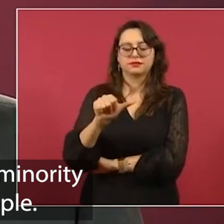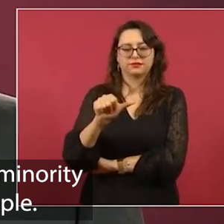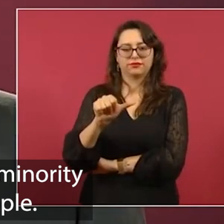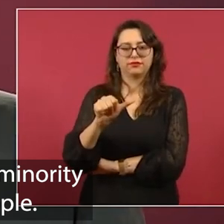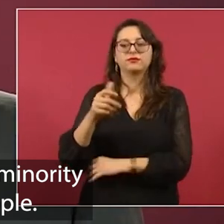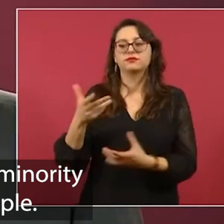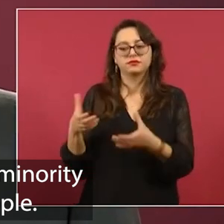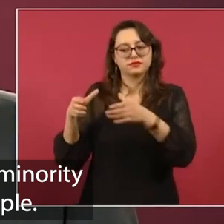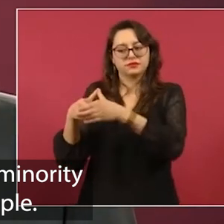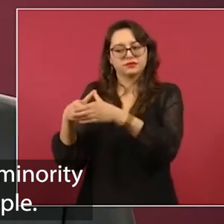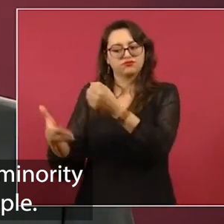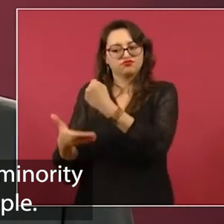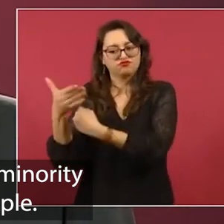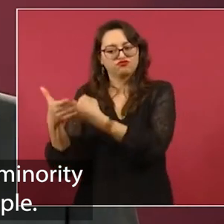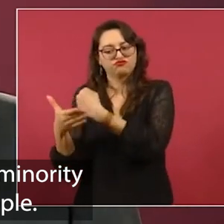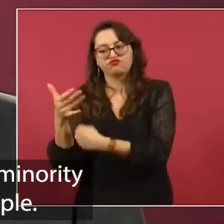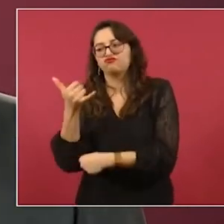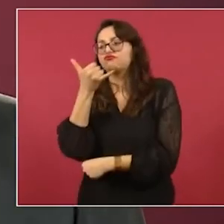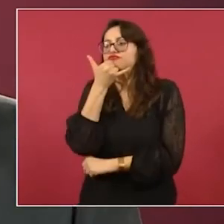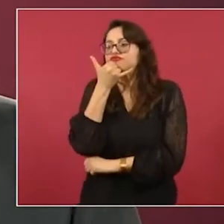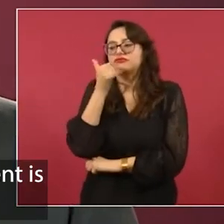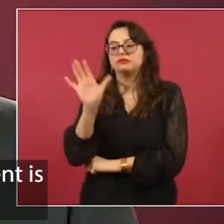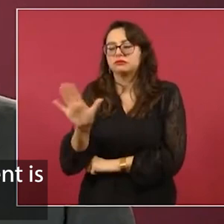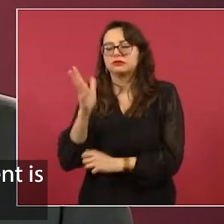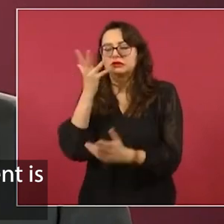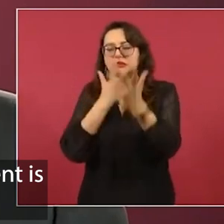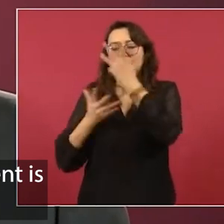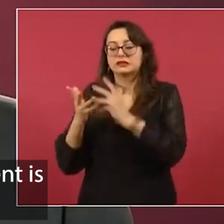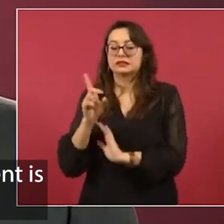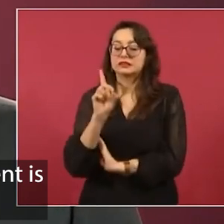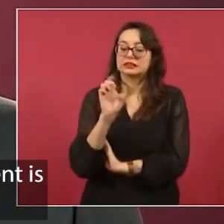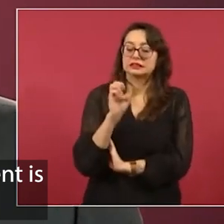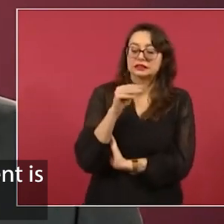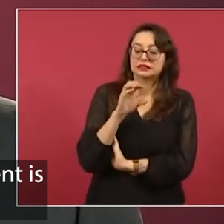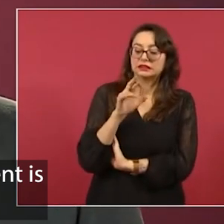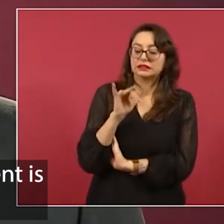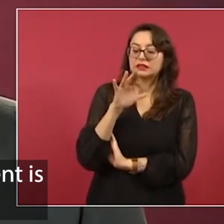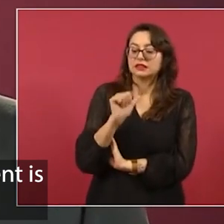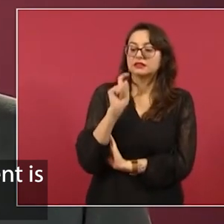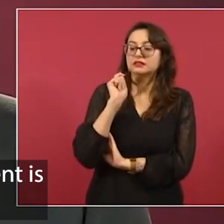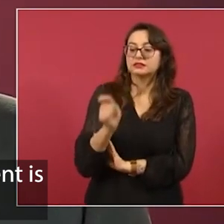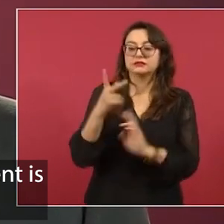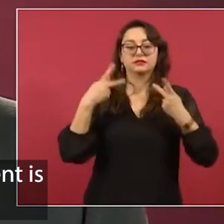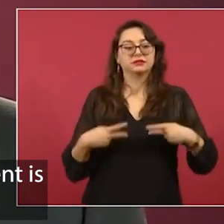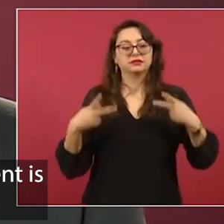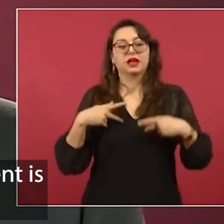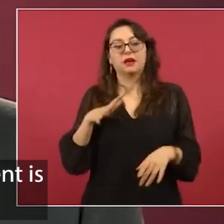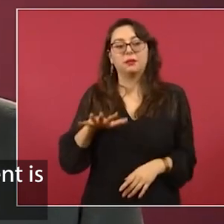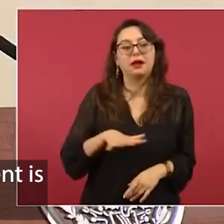Y la democracia es el gobierno del pueblo y les molesta mucho cuando